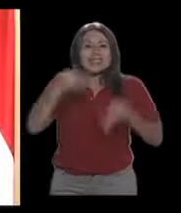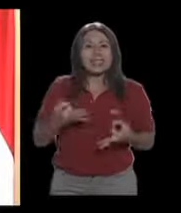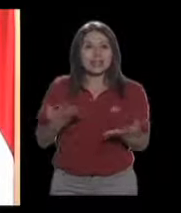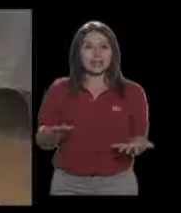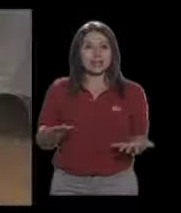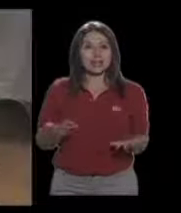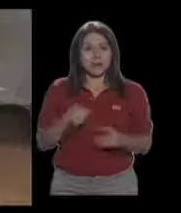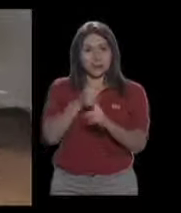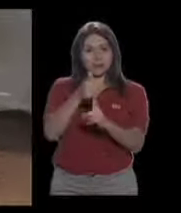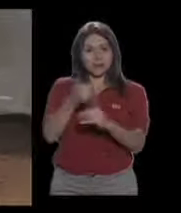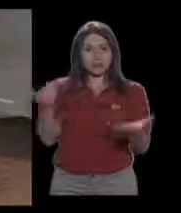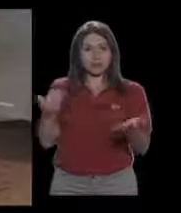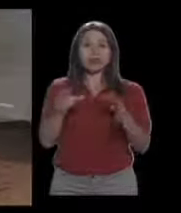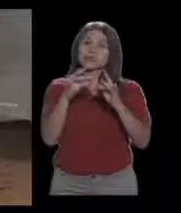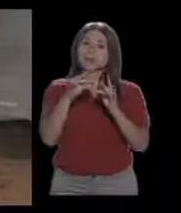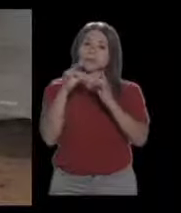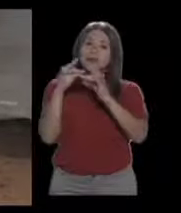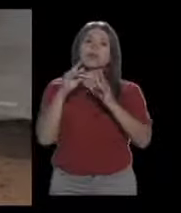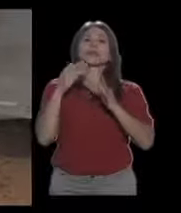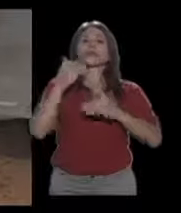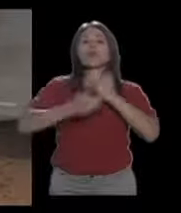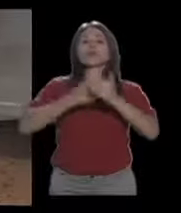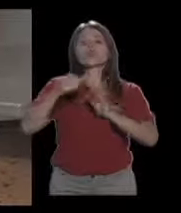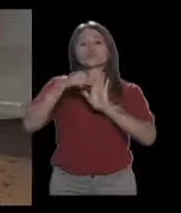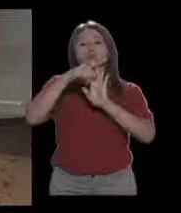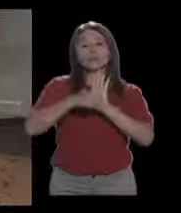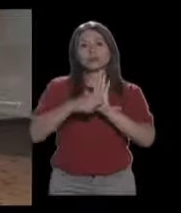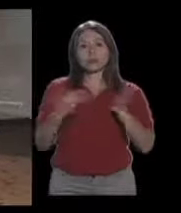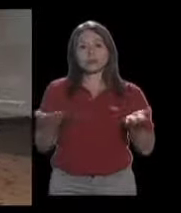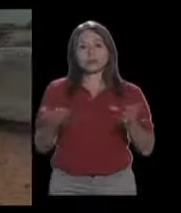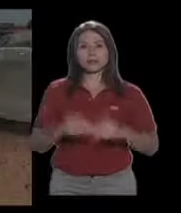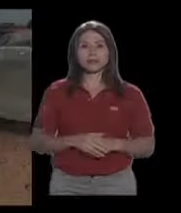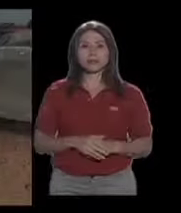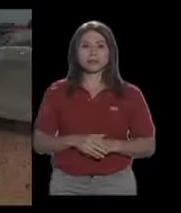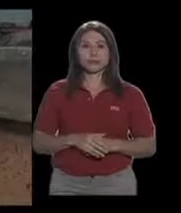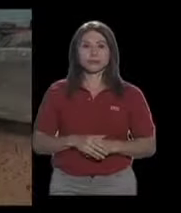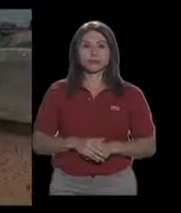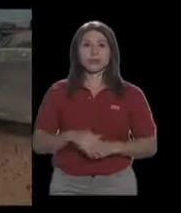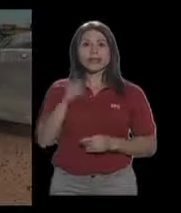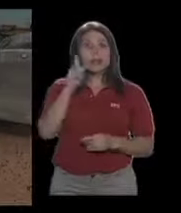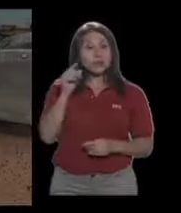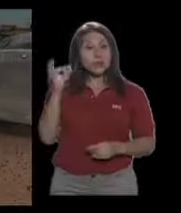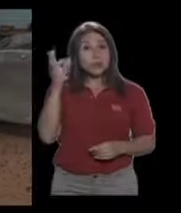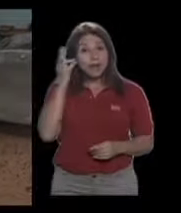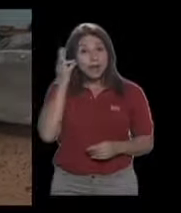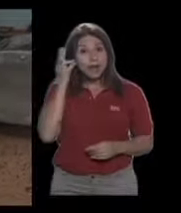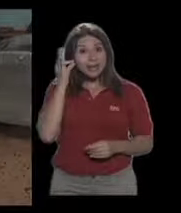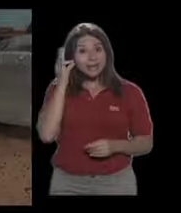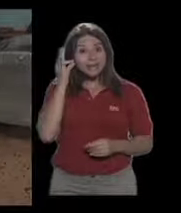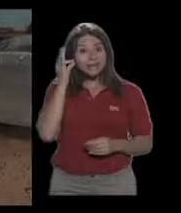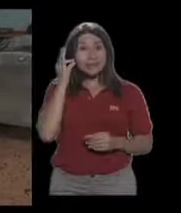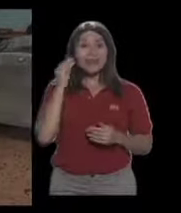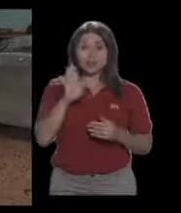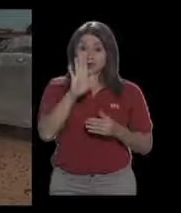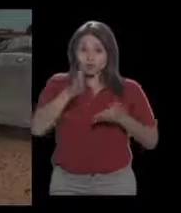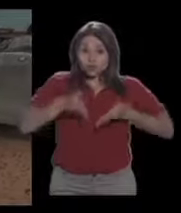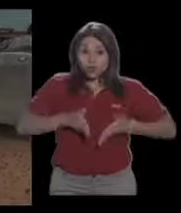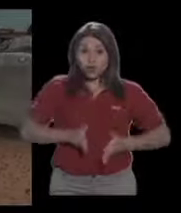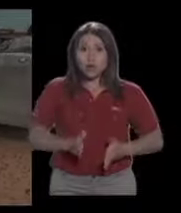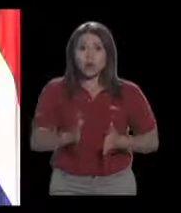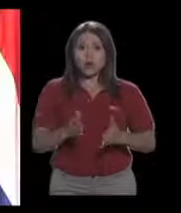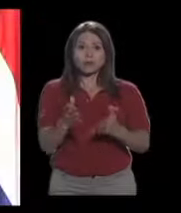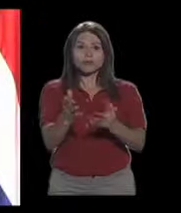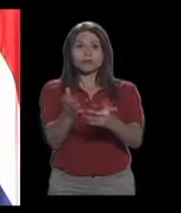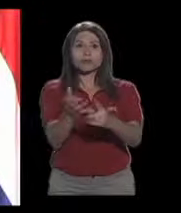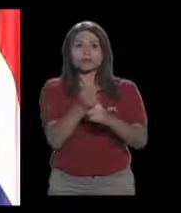para sí mismas. Sobre todo en el tema de someterlas a un proceso quirúrgico. El arrebatarle a una mujer su hijo